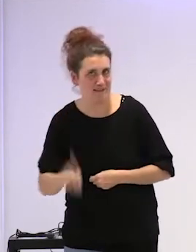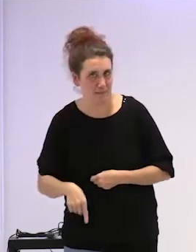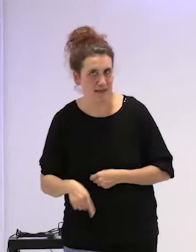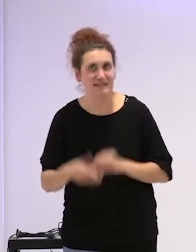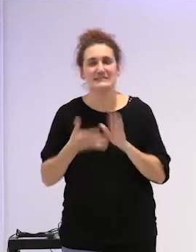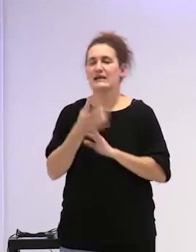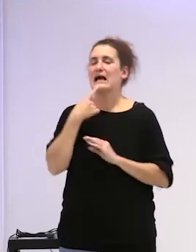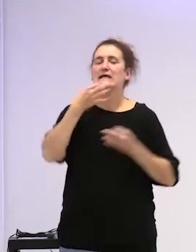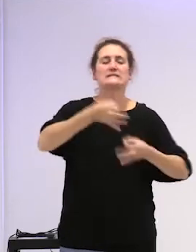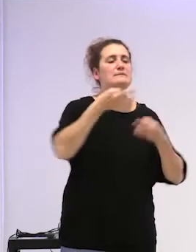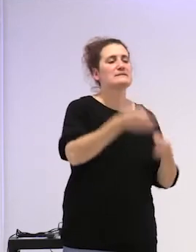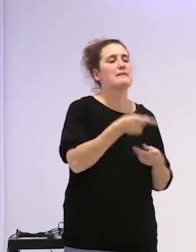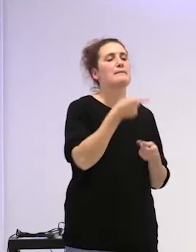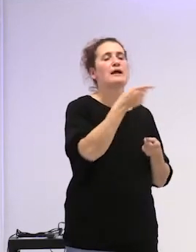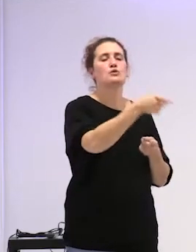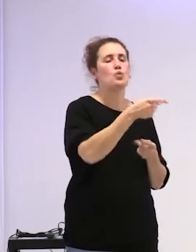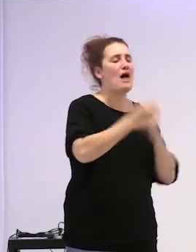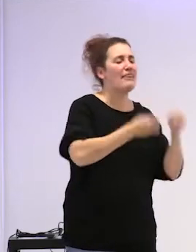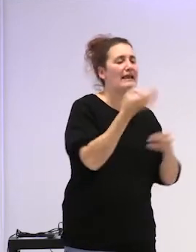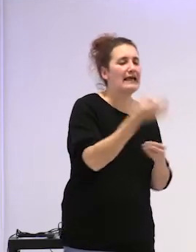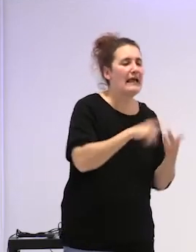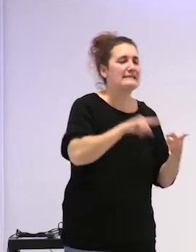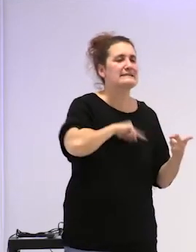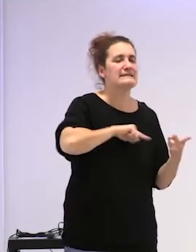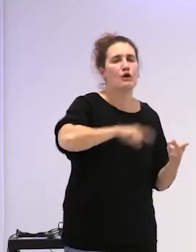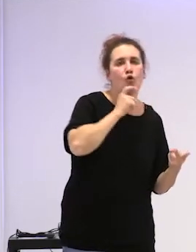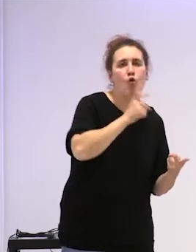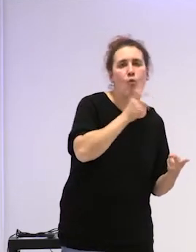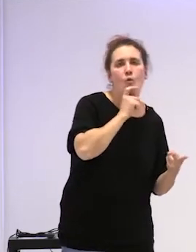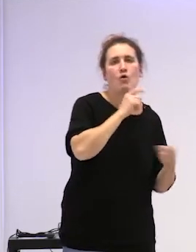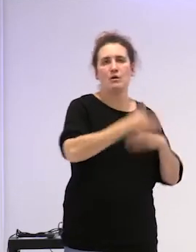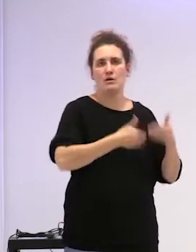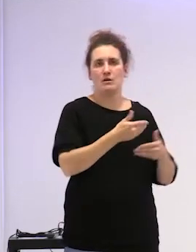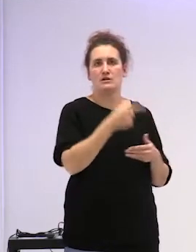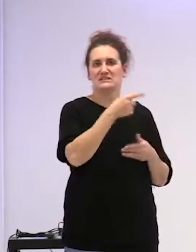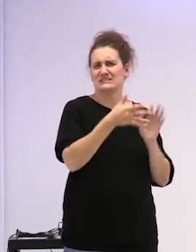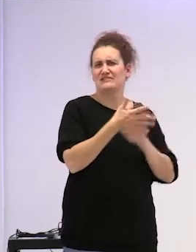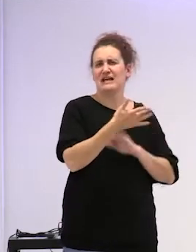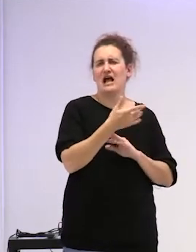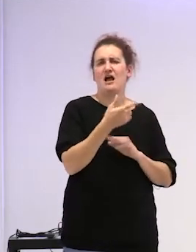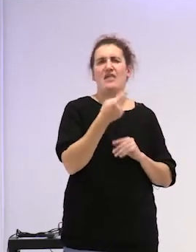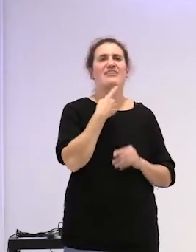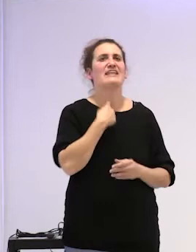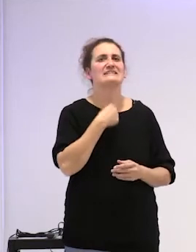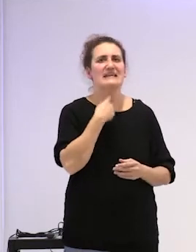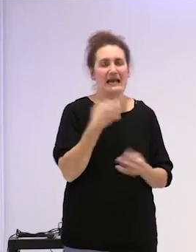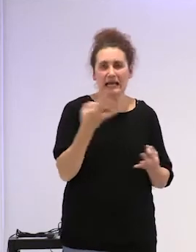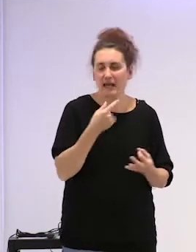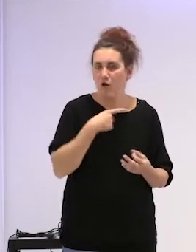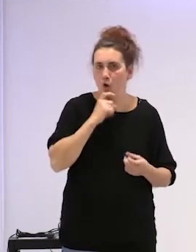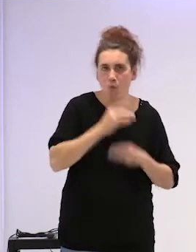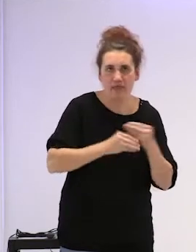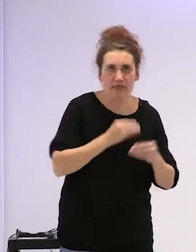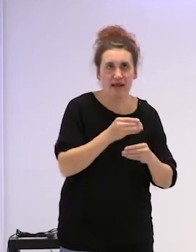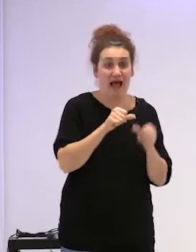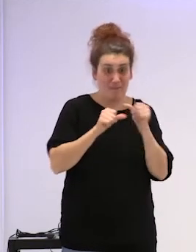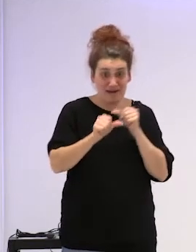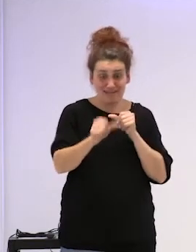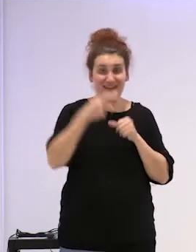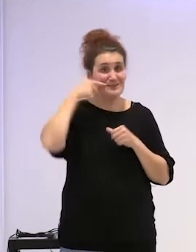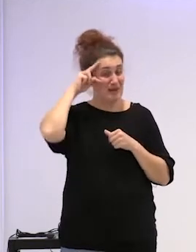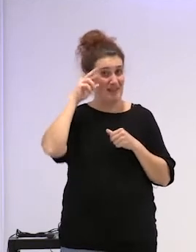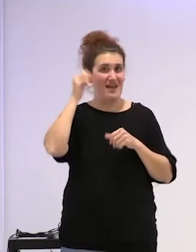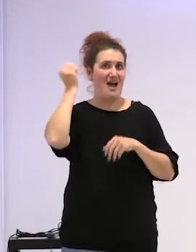qué es lo que tiene que hacer qué es lo que tiene que sentir es decir qué es lo legítimo desear a partir de una experiencia de abusos